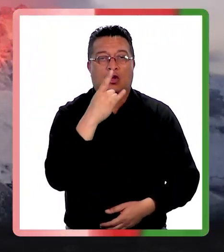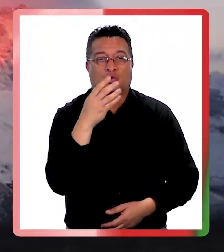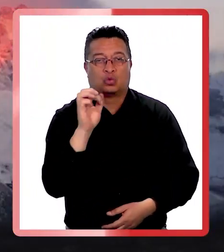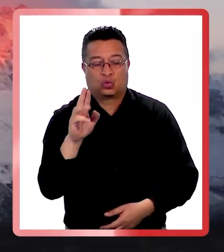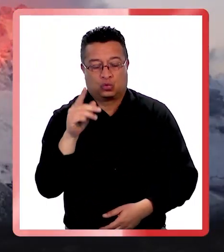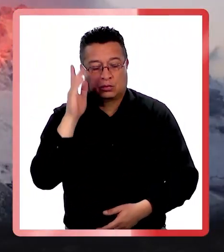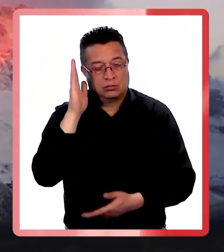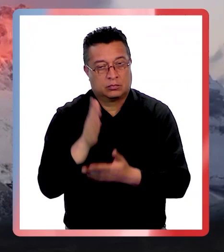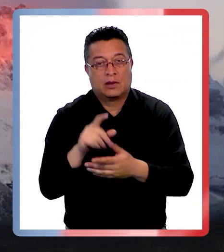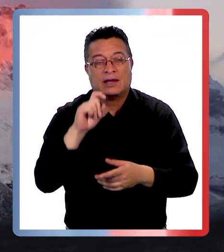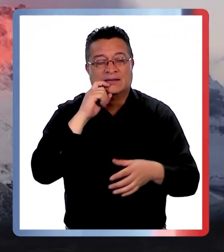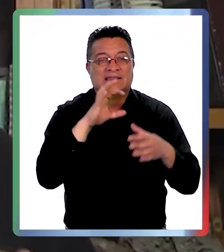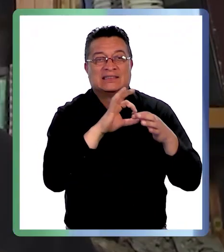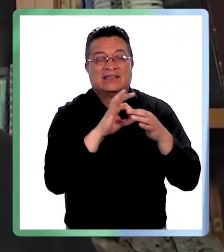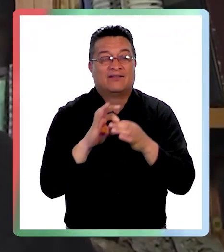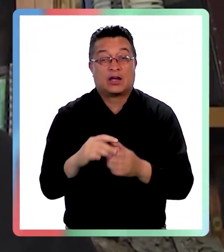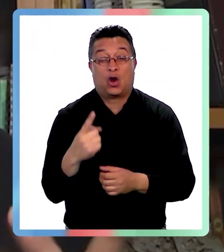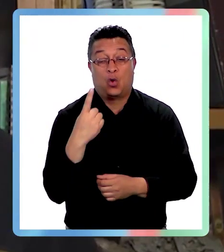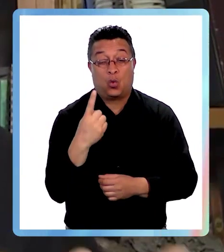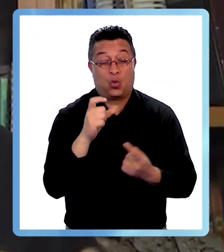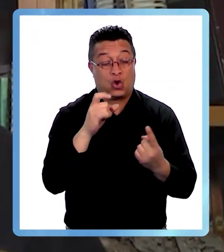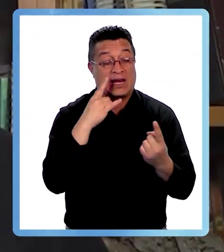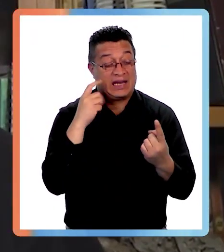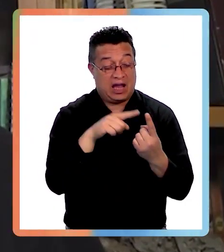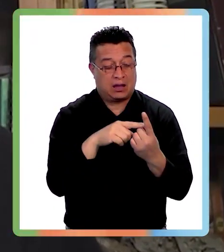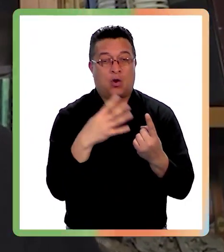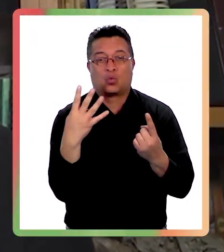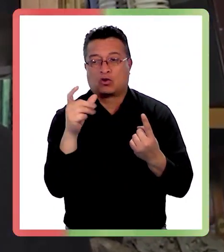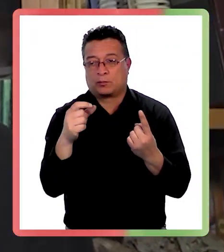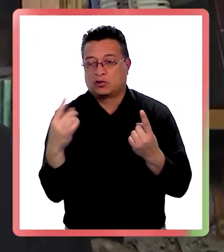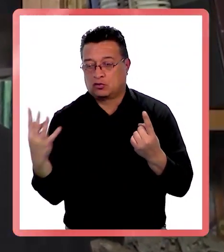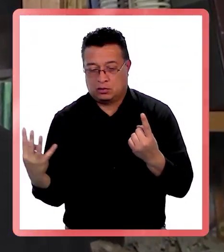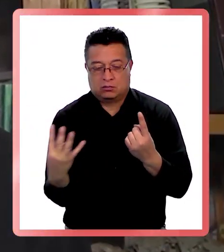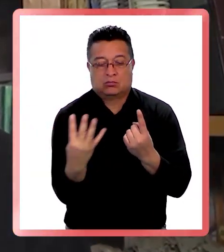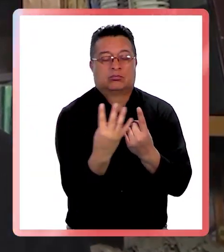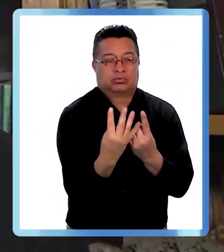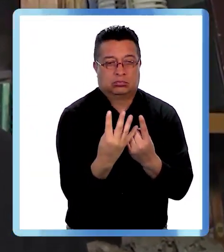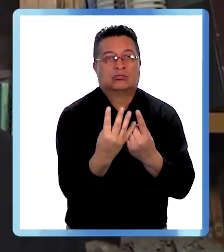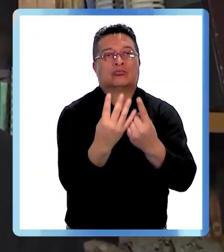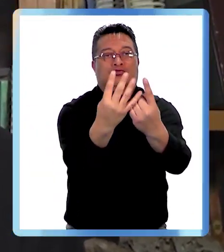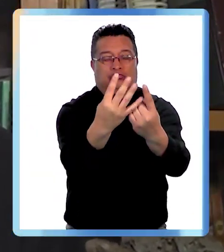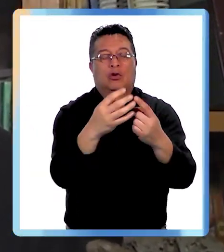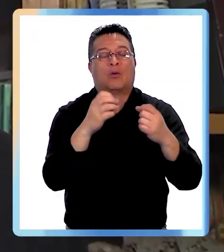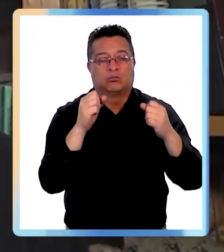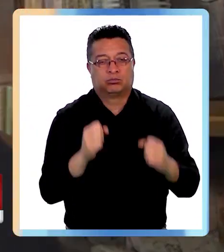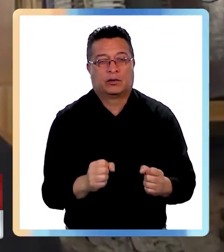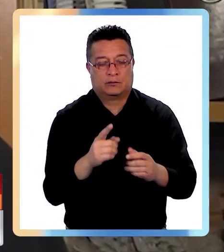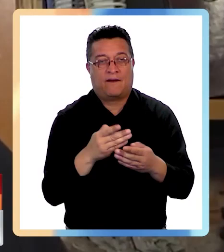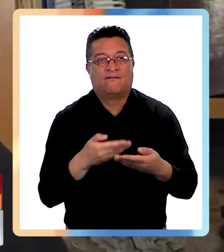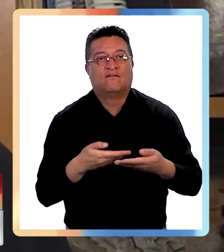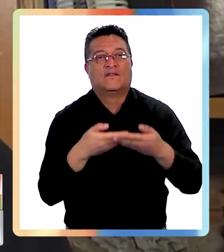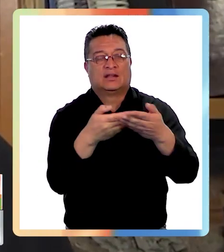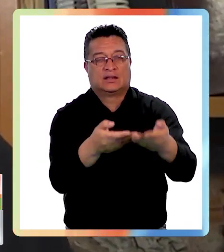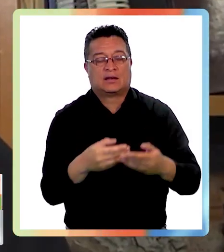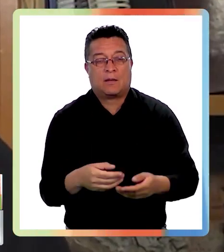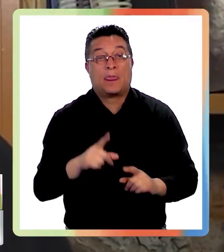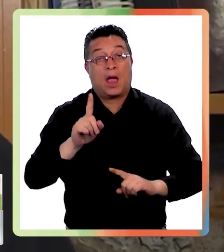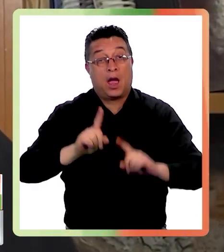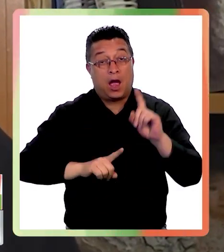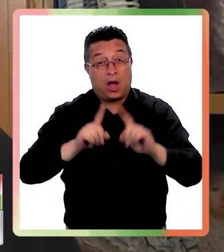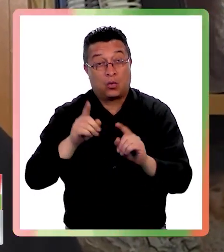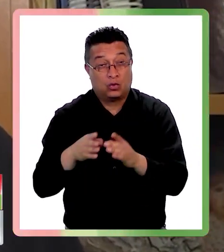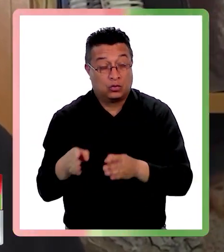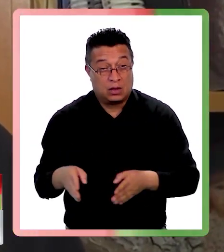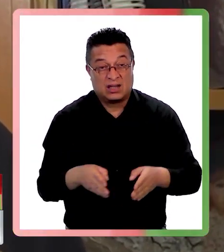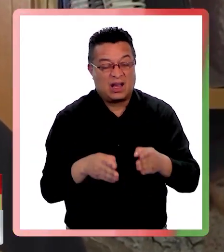que significa que por un guía van cuatro personas acompañando a esa visita. Hay algunos senderos